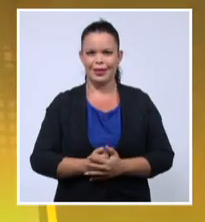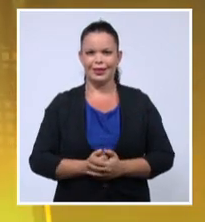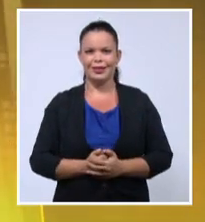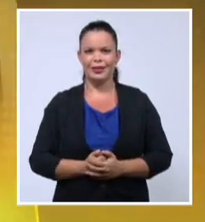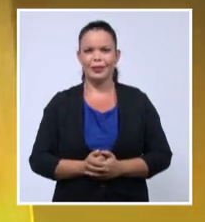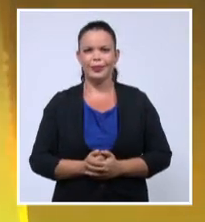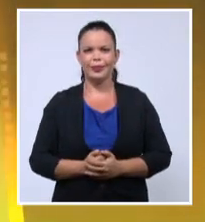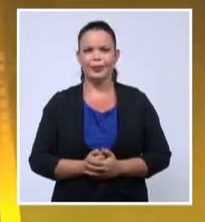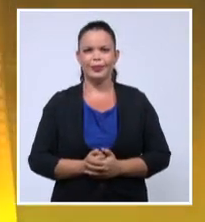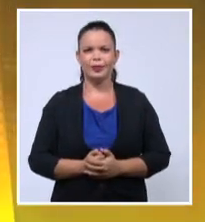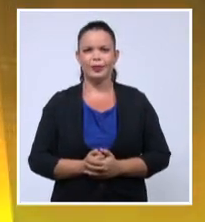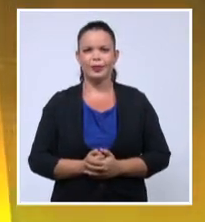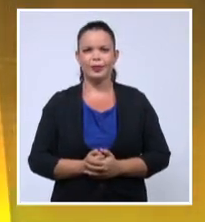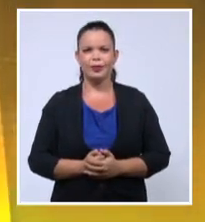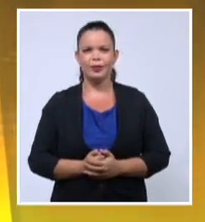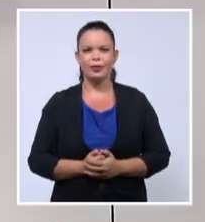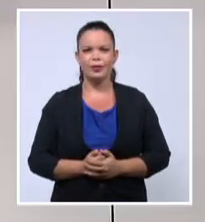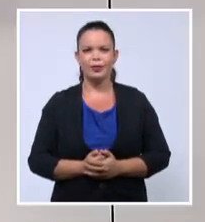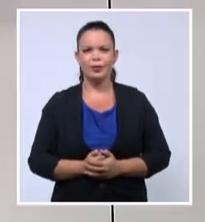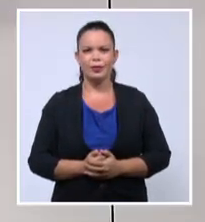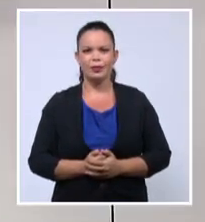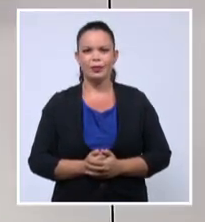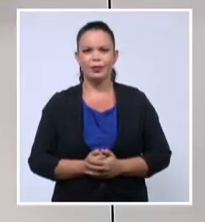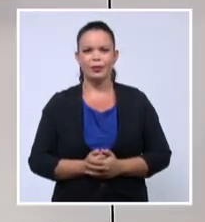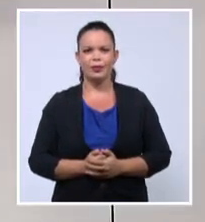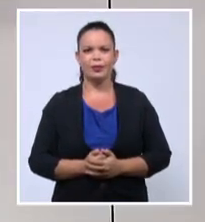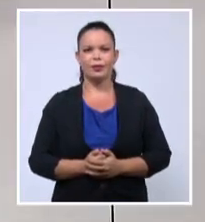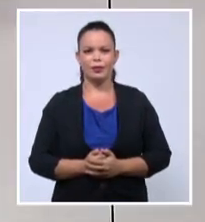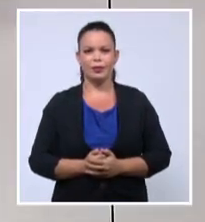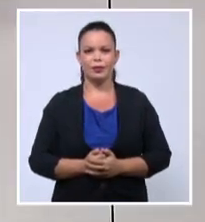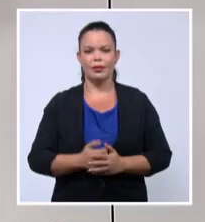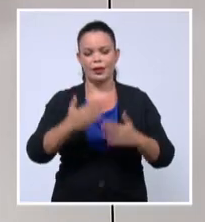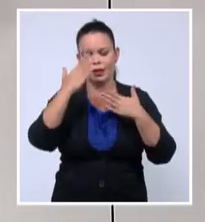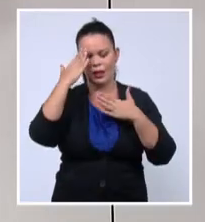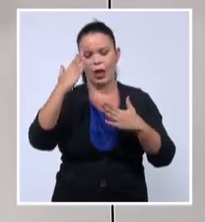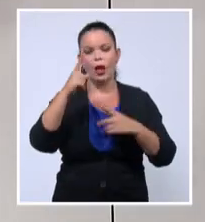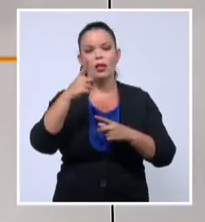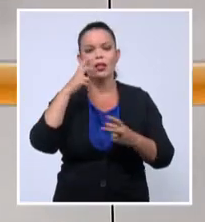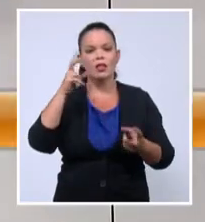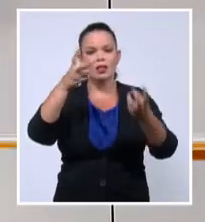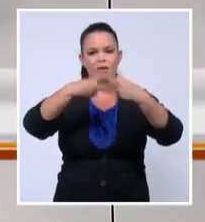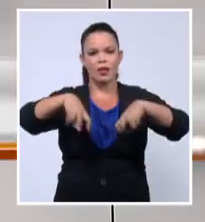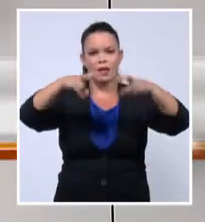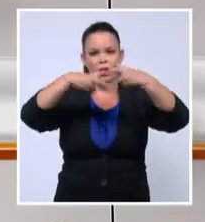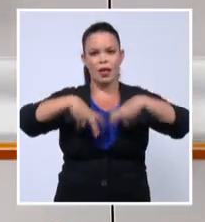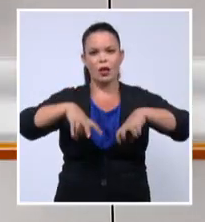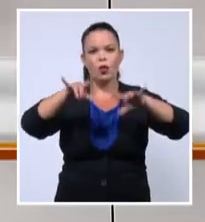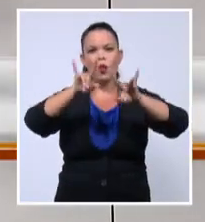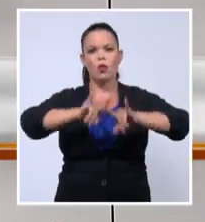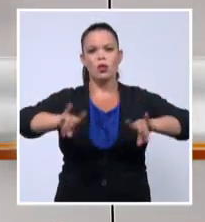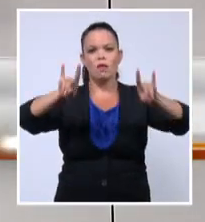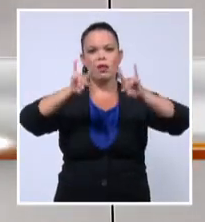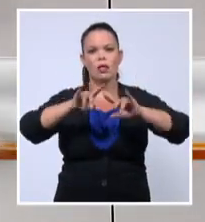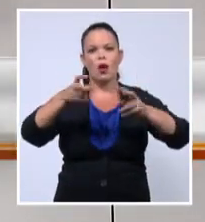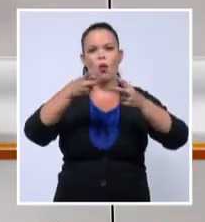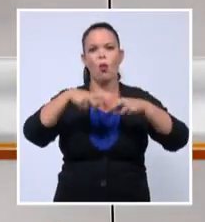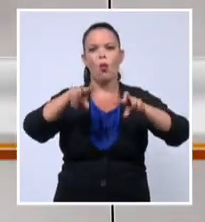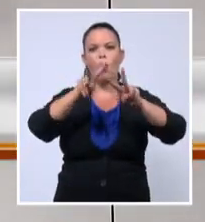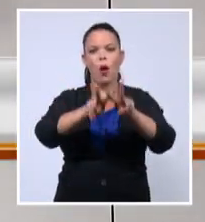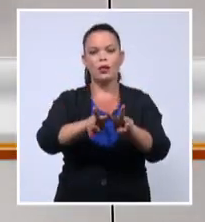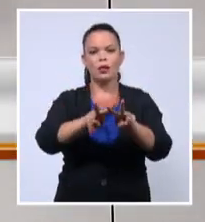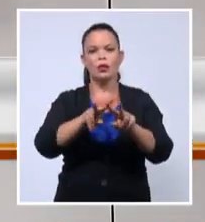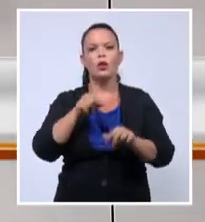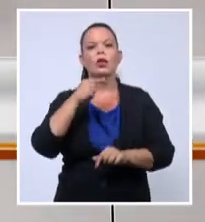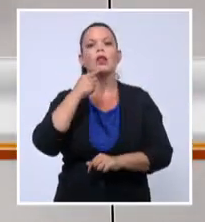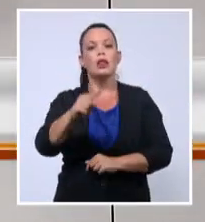Saludos Diana, Diel, amigos televidentes. Una investigación de la Universidad de Washington en San Luis vaticina que para el 20